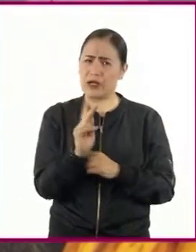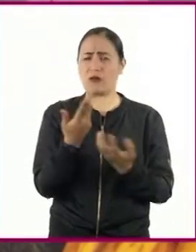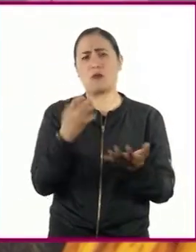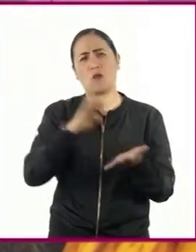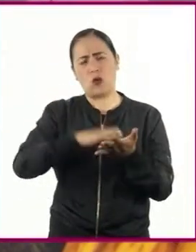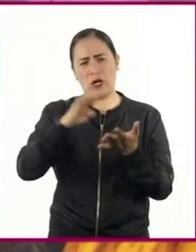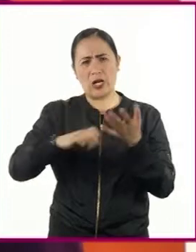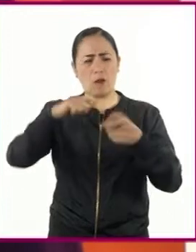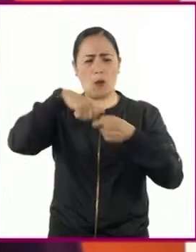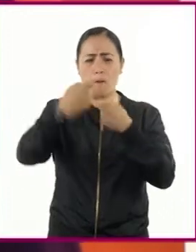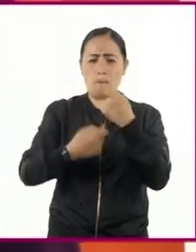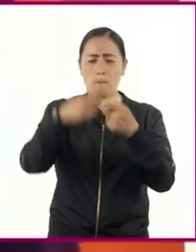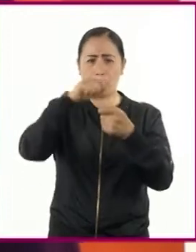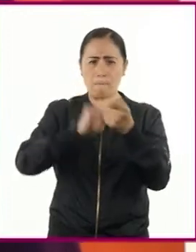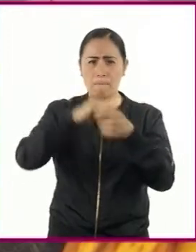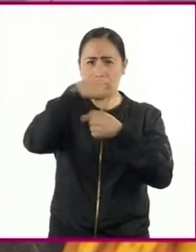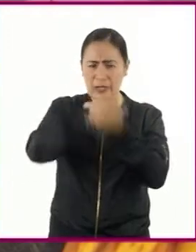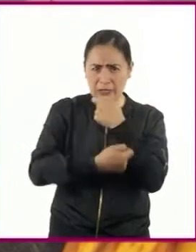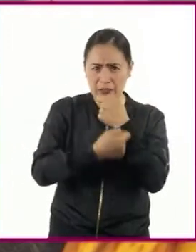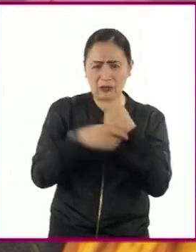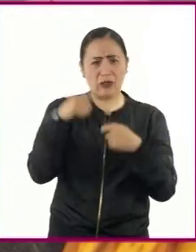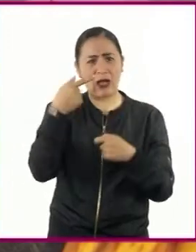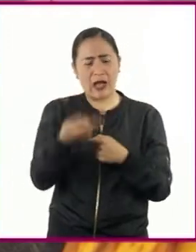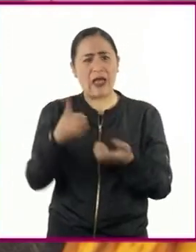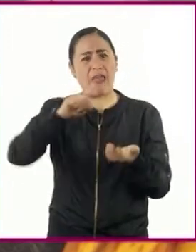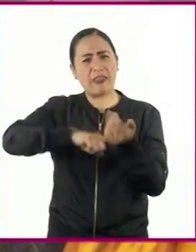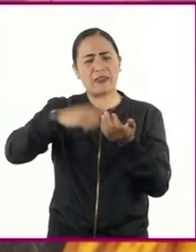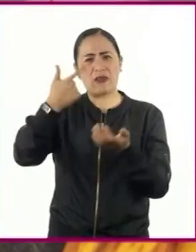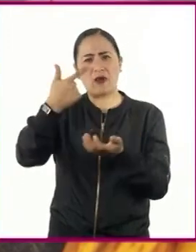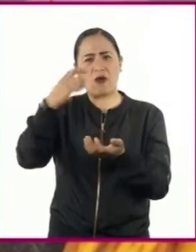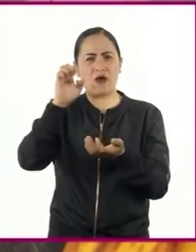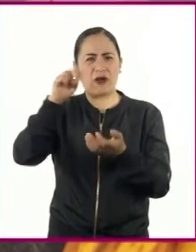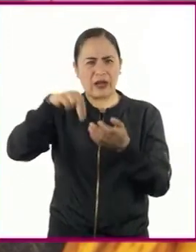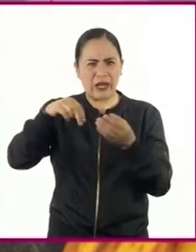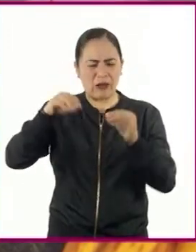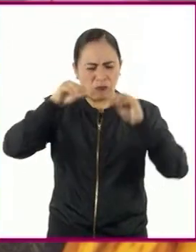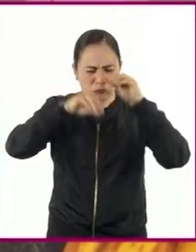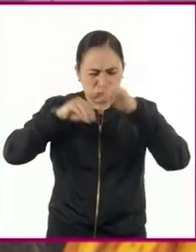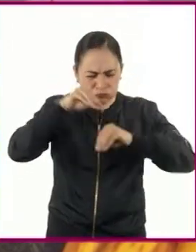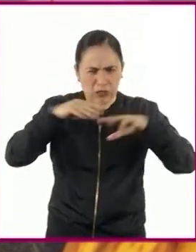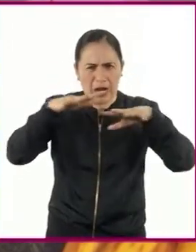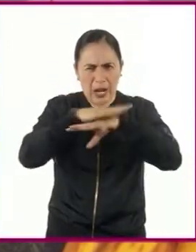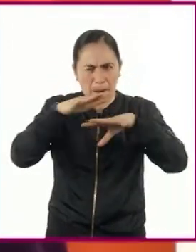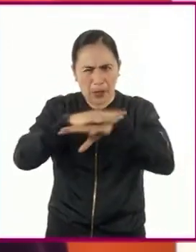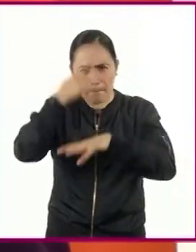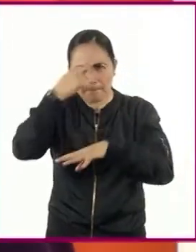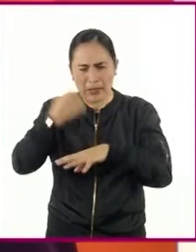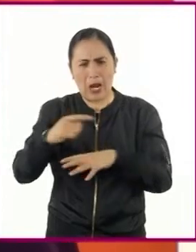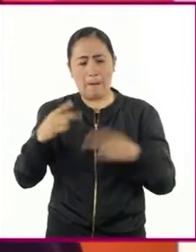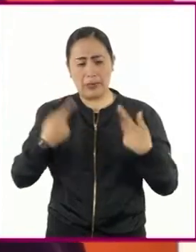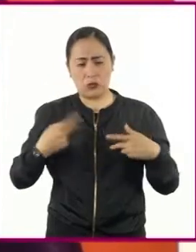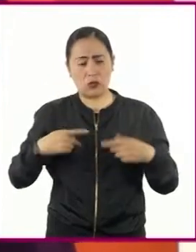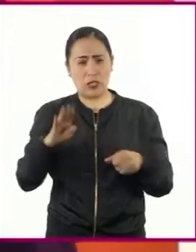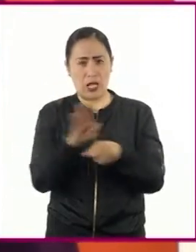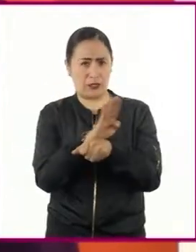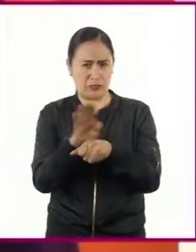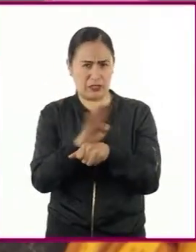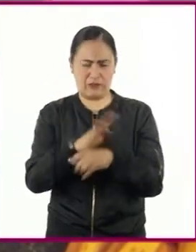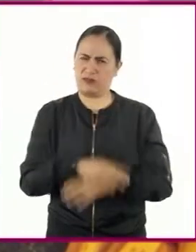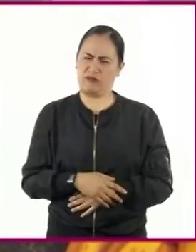como los plátanos han sido modificados genéticamente para el beneficio del humano. ¿Modificados?